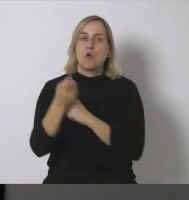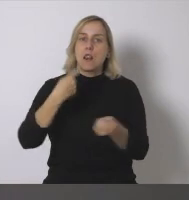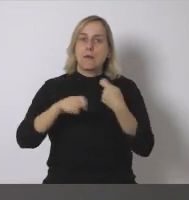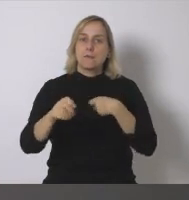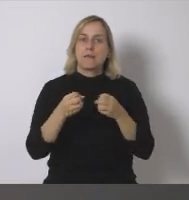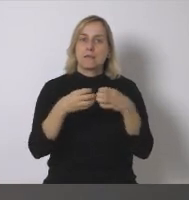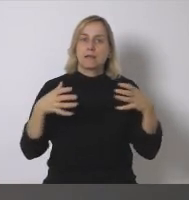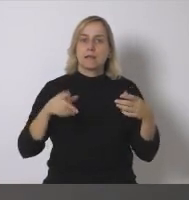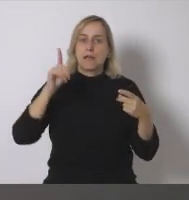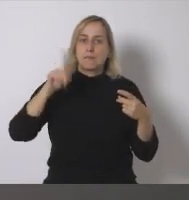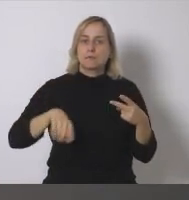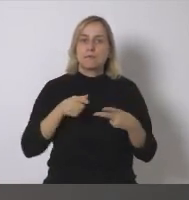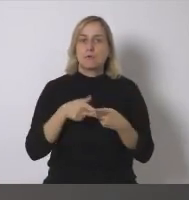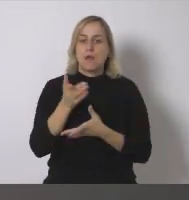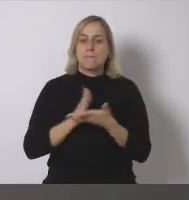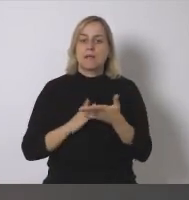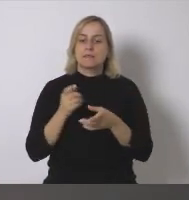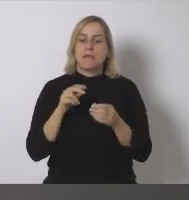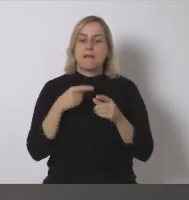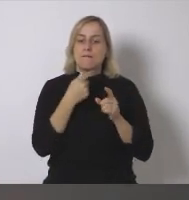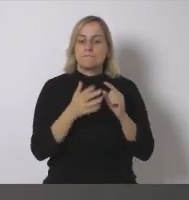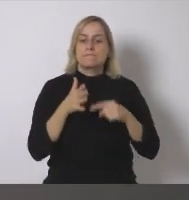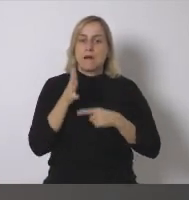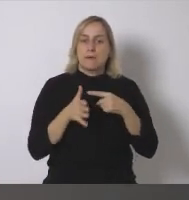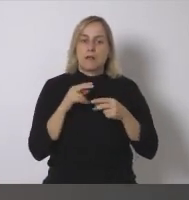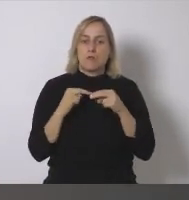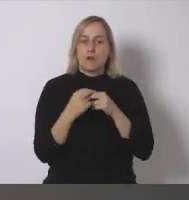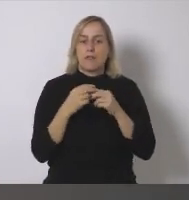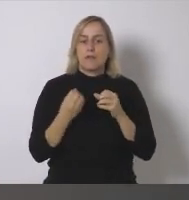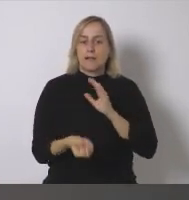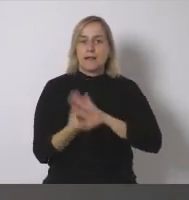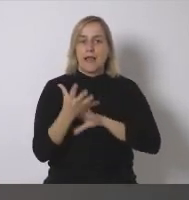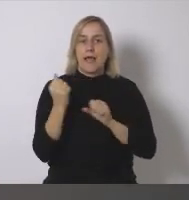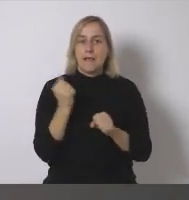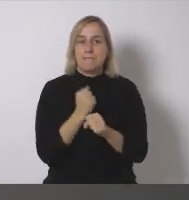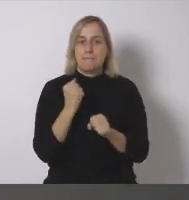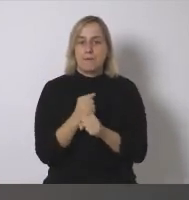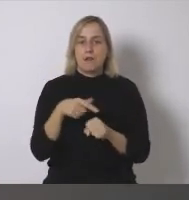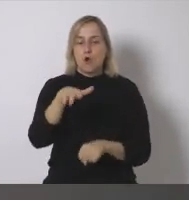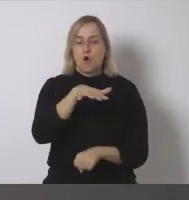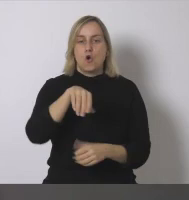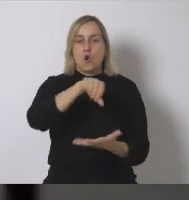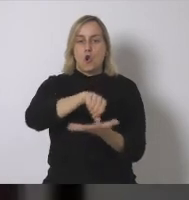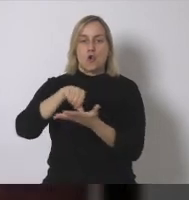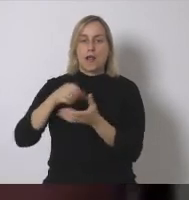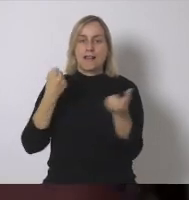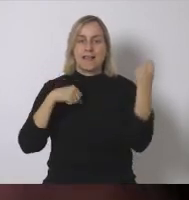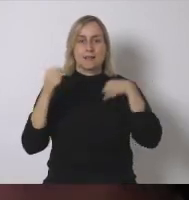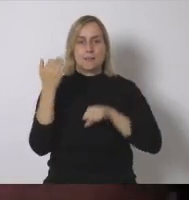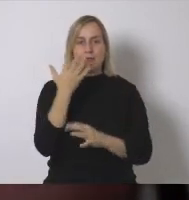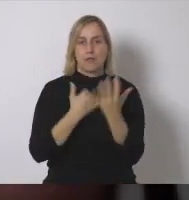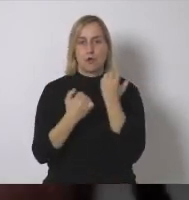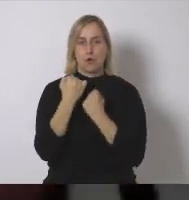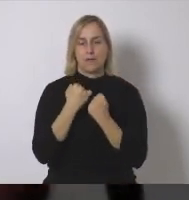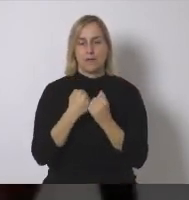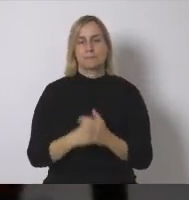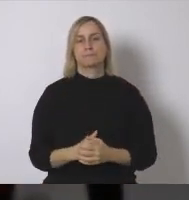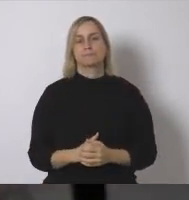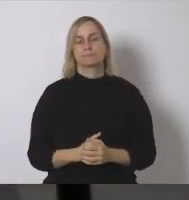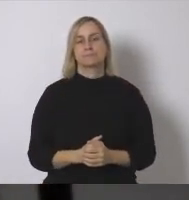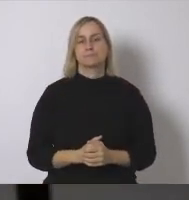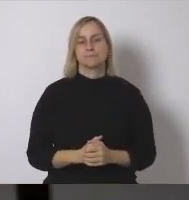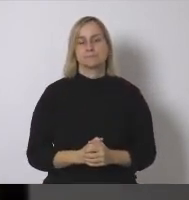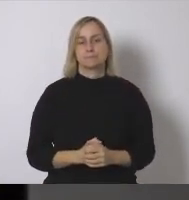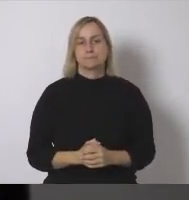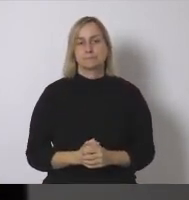energía pues también hay una fabricación de componentes que sí que genera empleo a nivel local y actividad económica esos son los dos